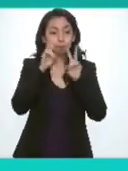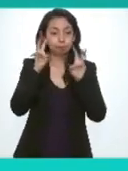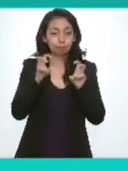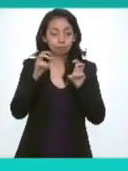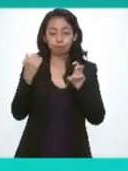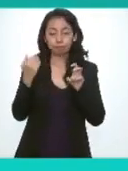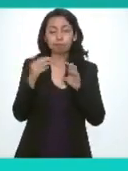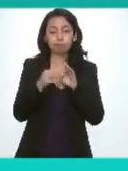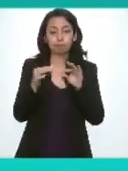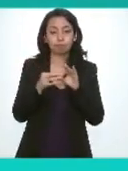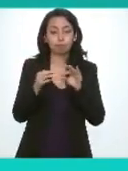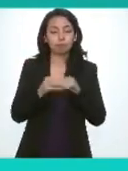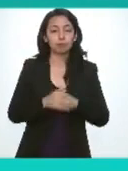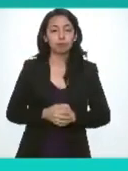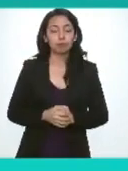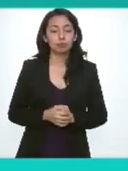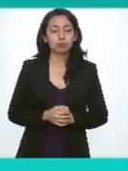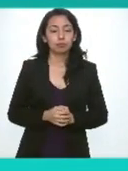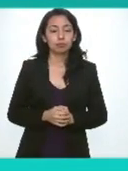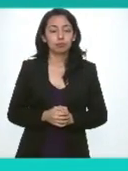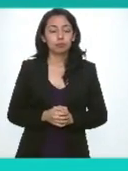que acaba de ser presentado